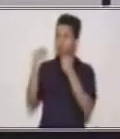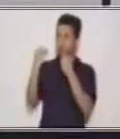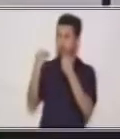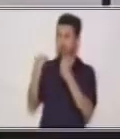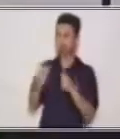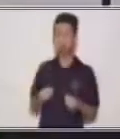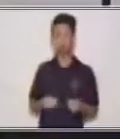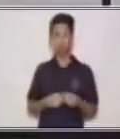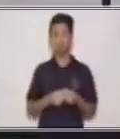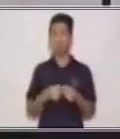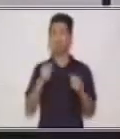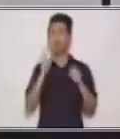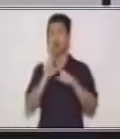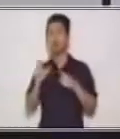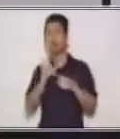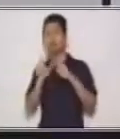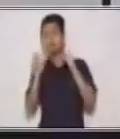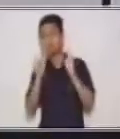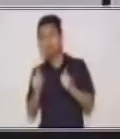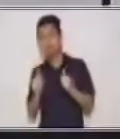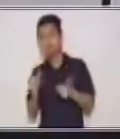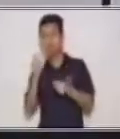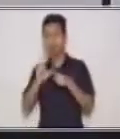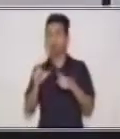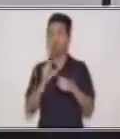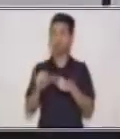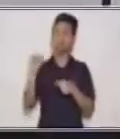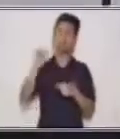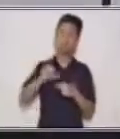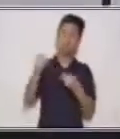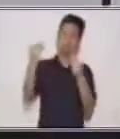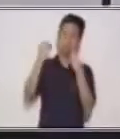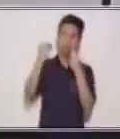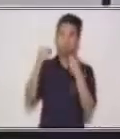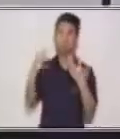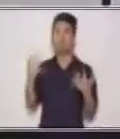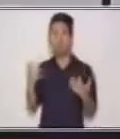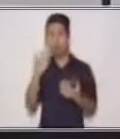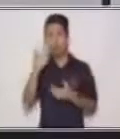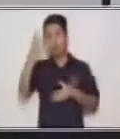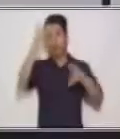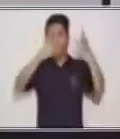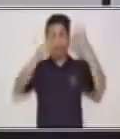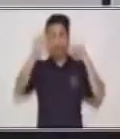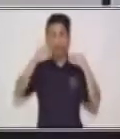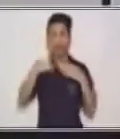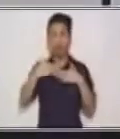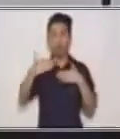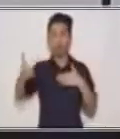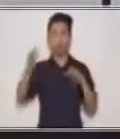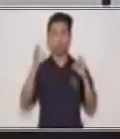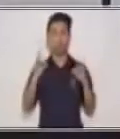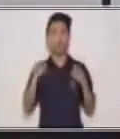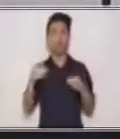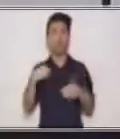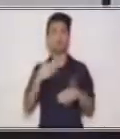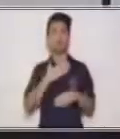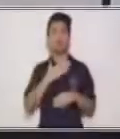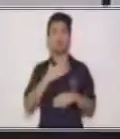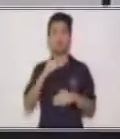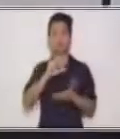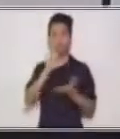que son malas. Y todo aquello que te va a ayudar a ser un mejor ciudadano y una mejor persona. Por eso es importante que haya todo esto.